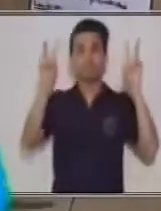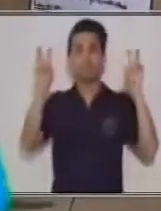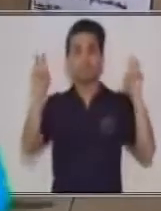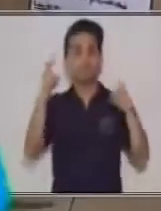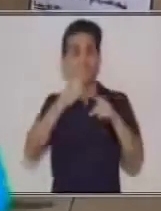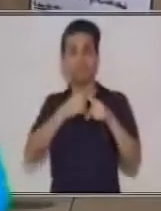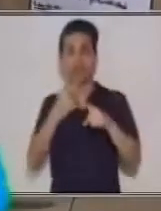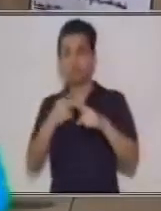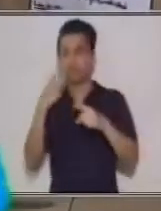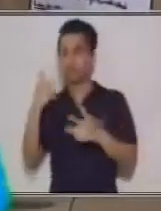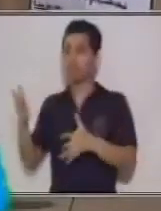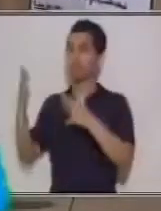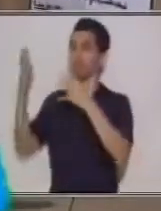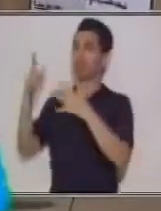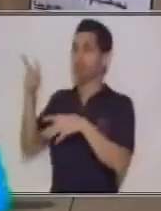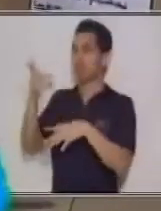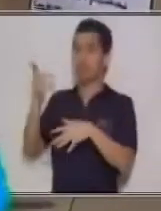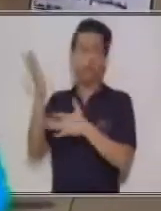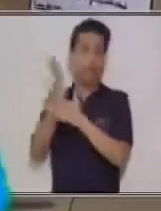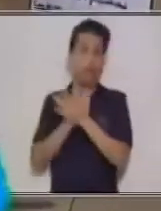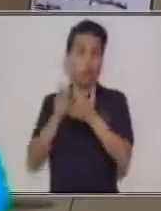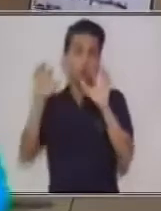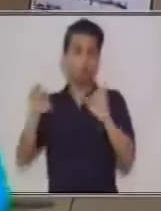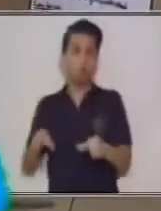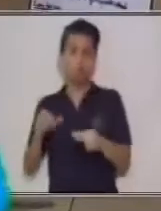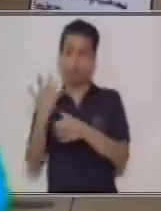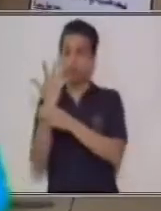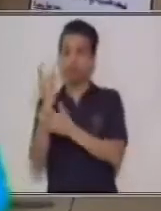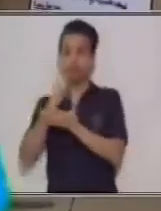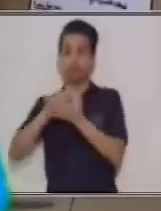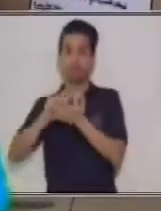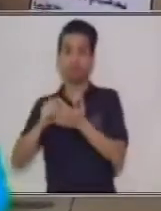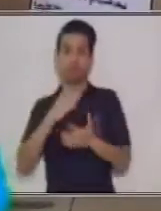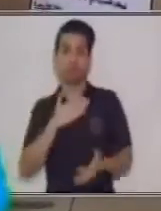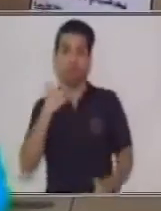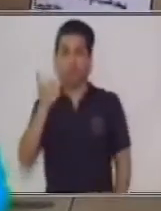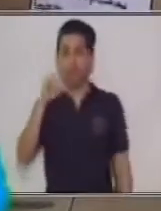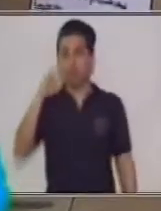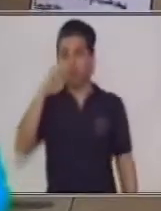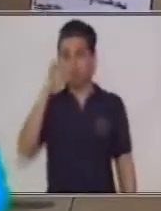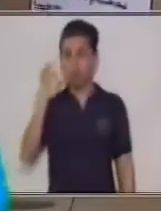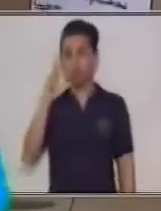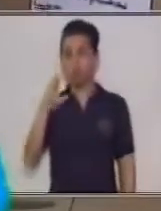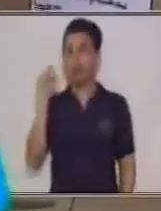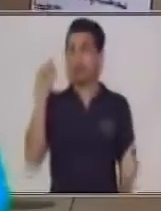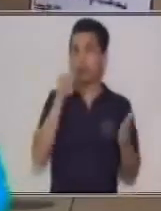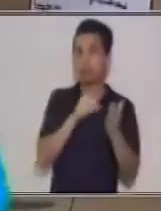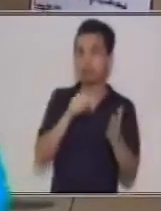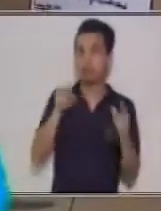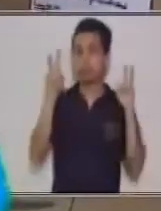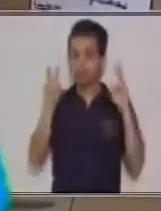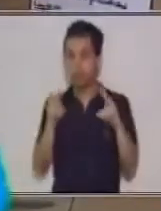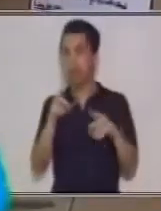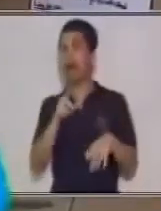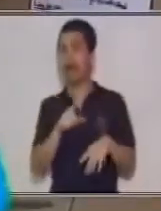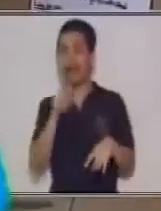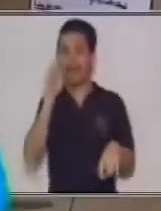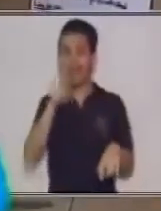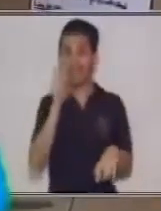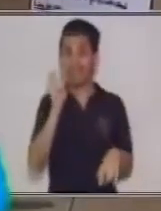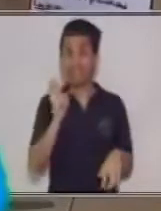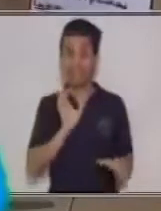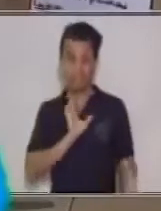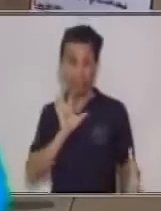elogiando a un autor reconocido, independientemente acerca del tema. Con eso usted hace clic con toda la